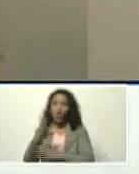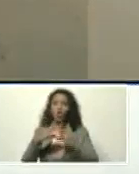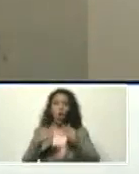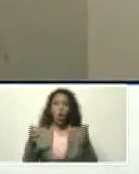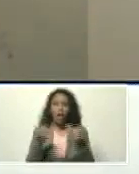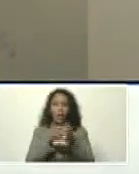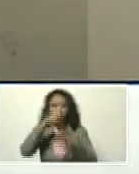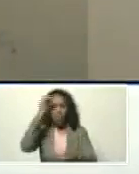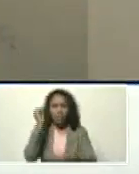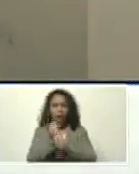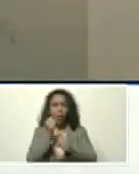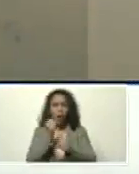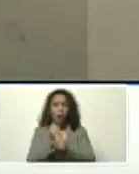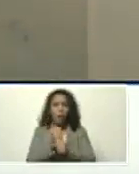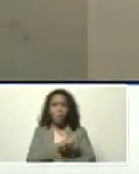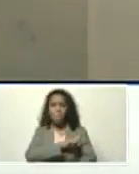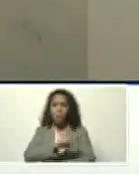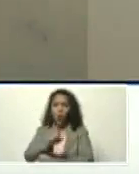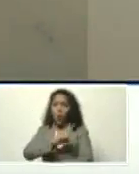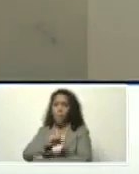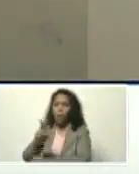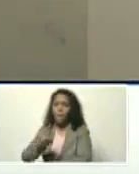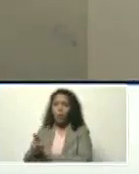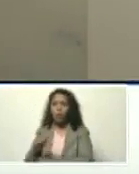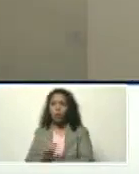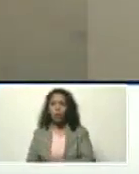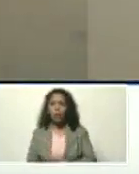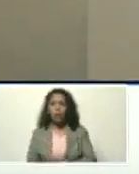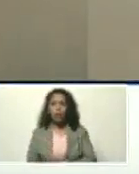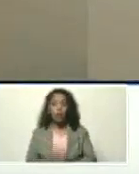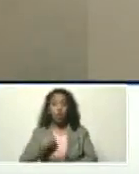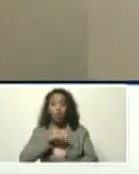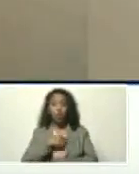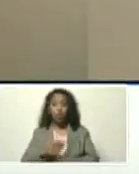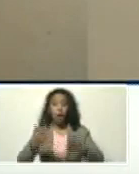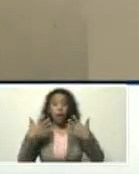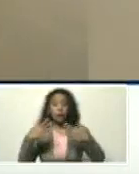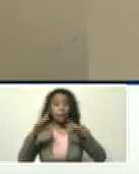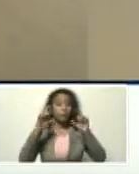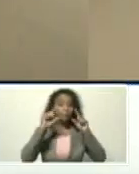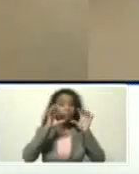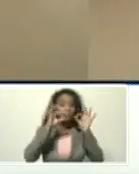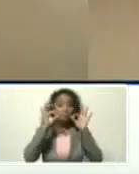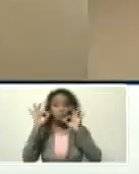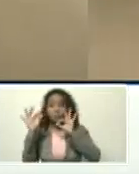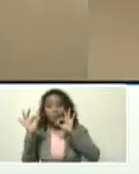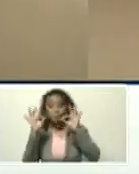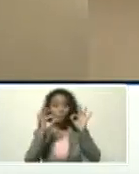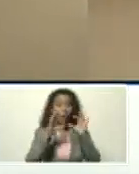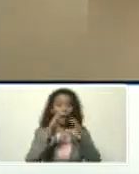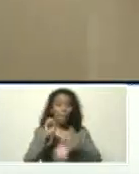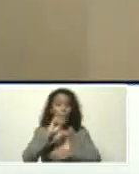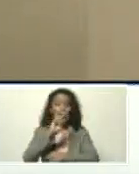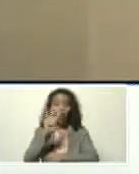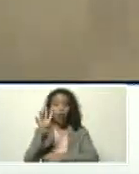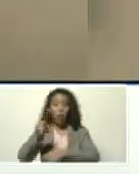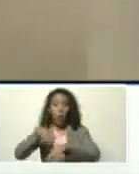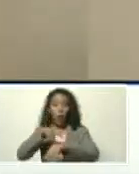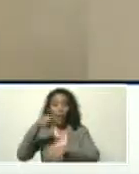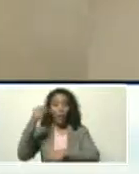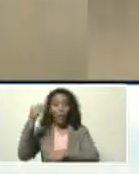equipos, de trabajo, estamos, alertas, y pendientes, las 24 horas, del día, pero,